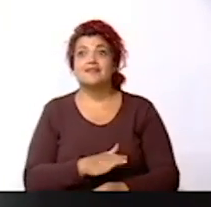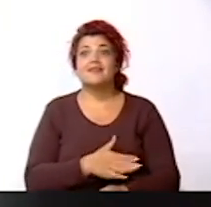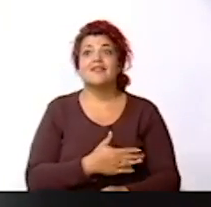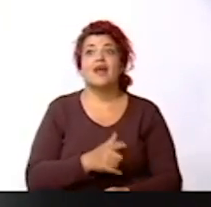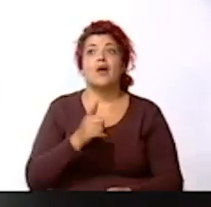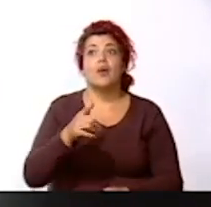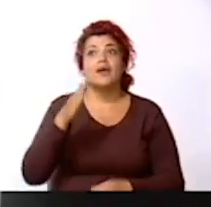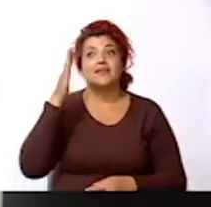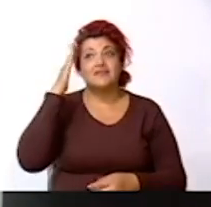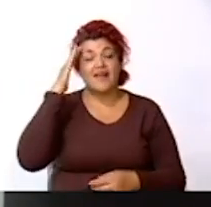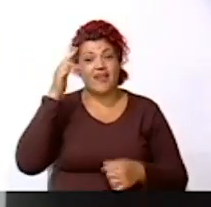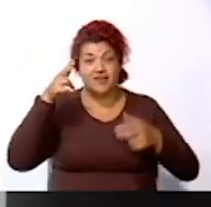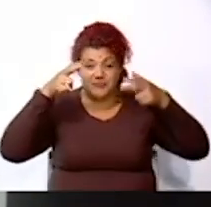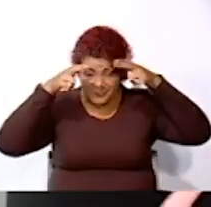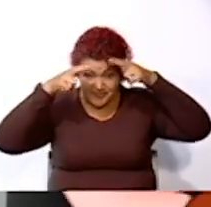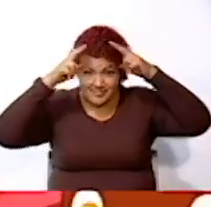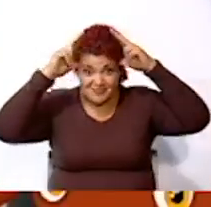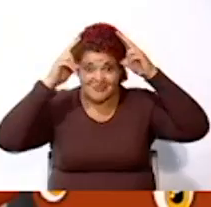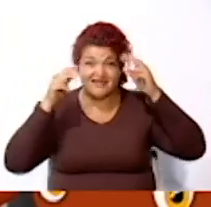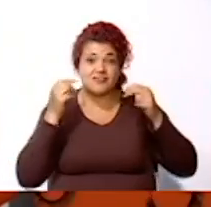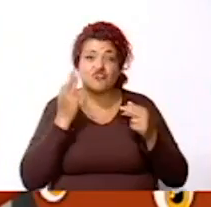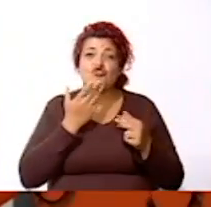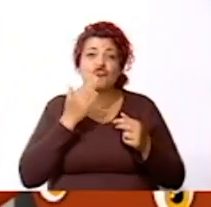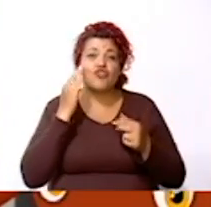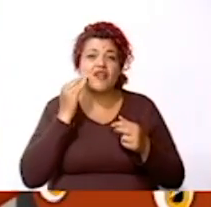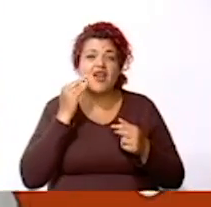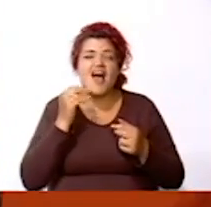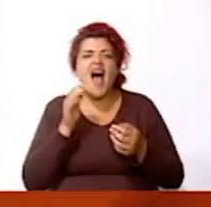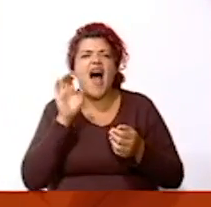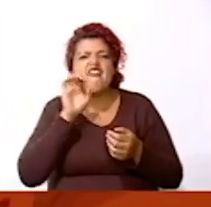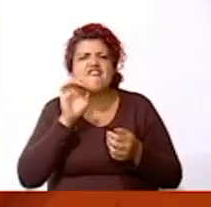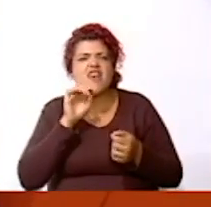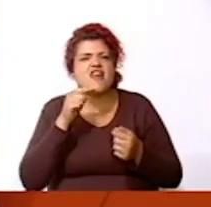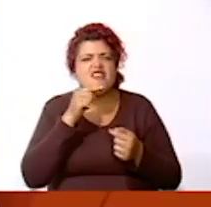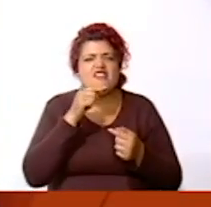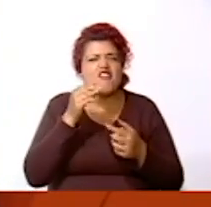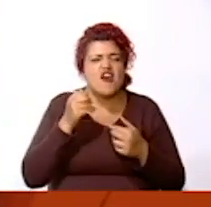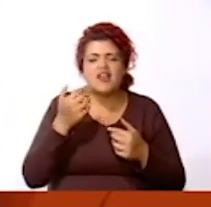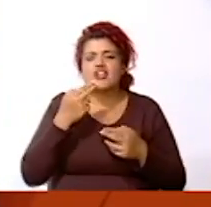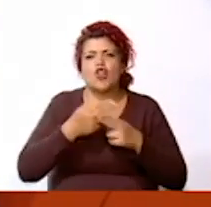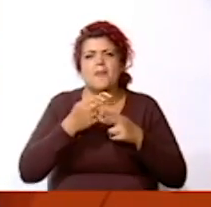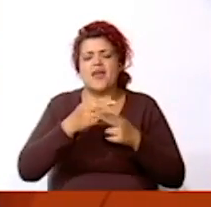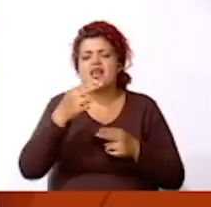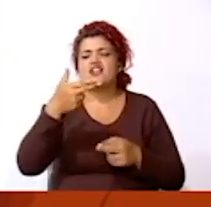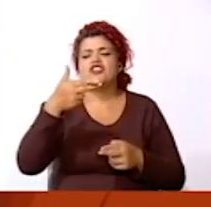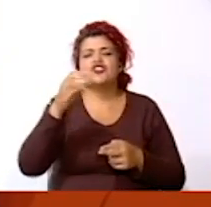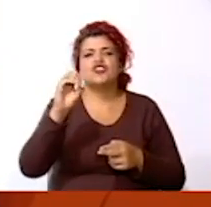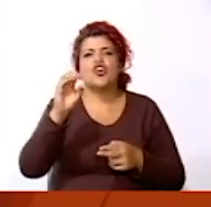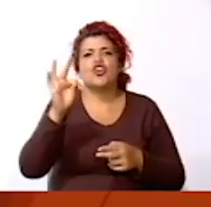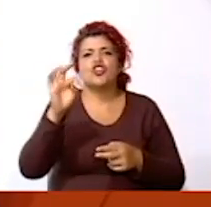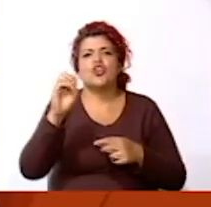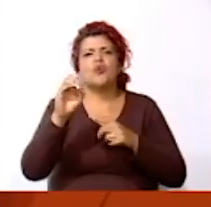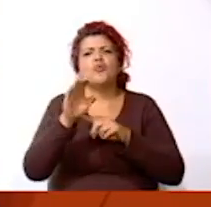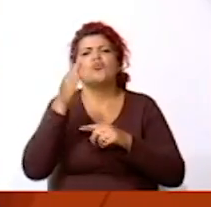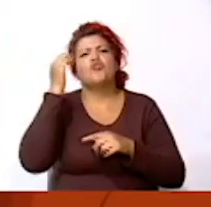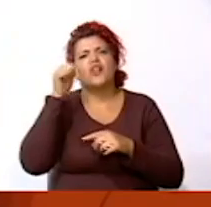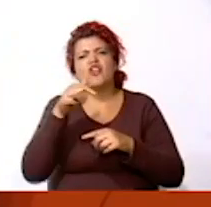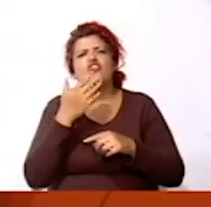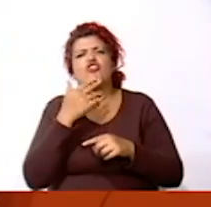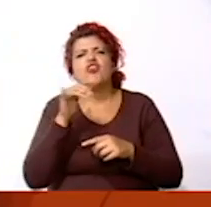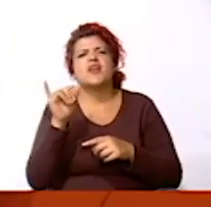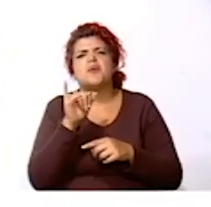¿Sabías que a los bueños del color café bojizo Les dicen chotos porque su color no recuerda al de la chota?